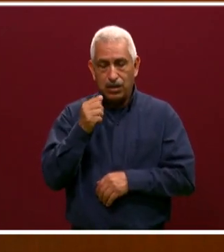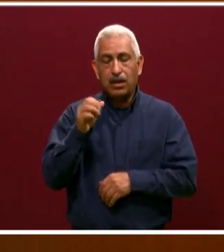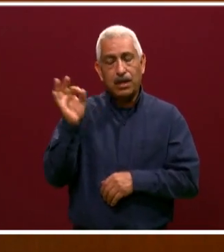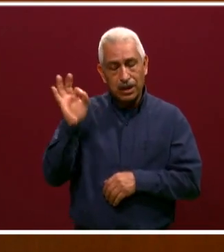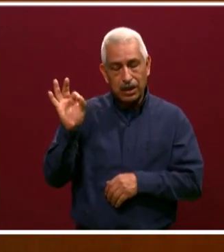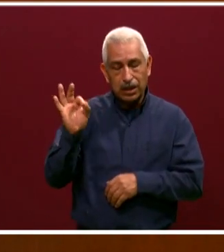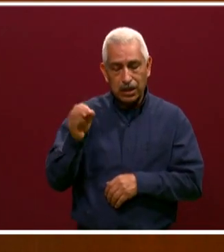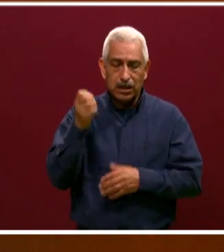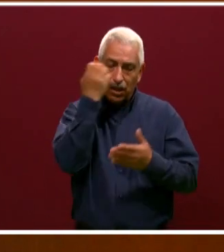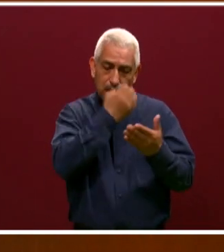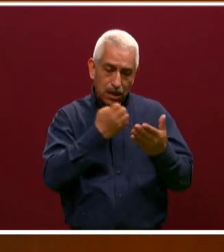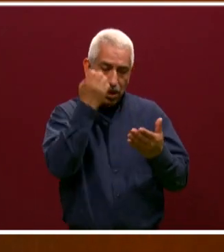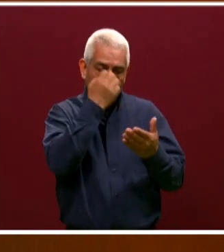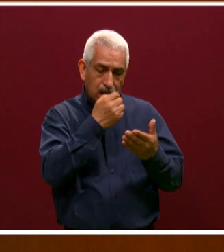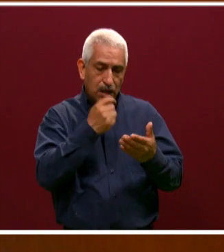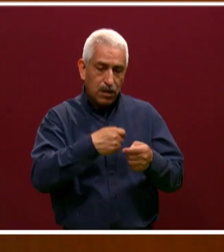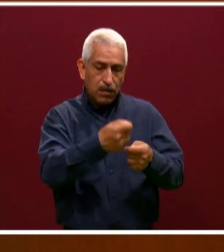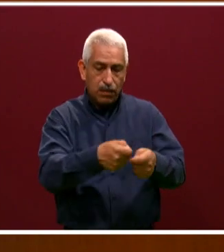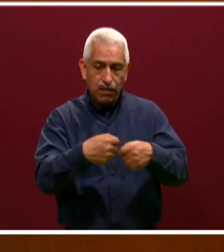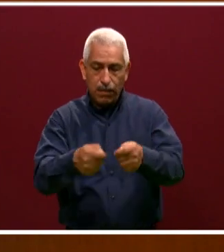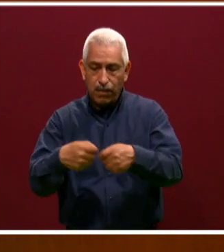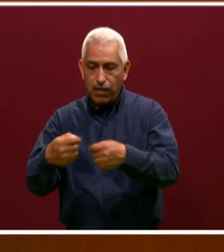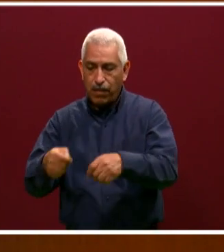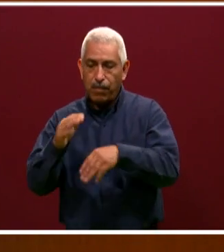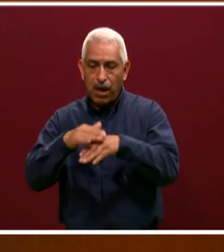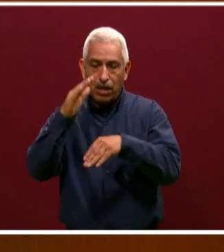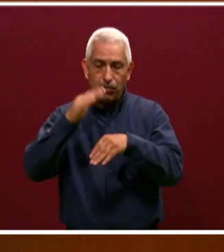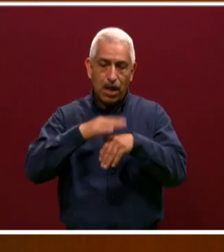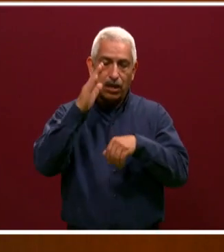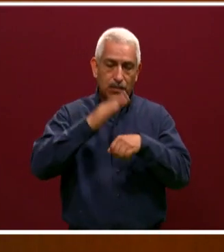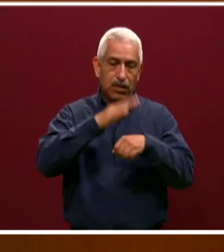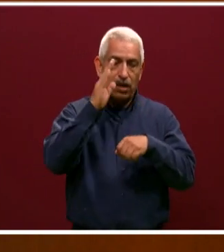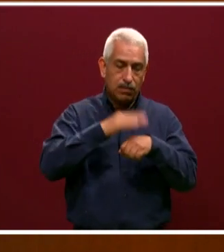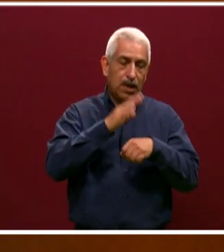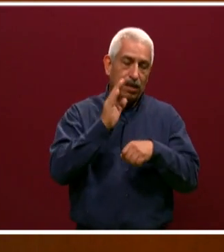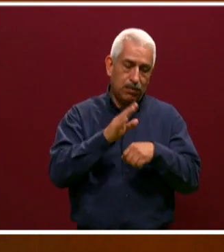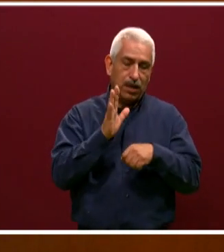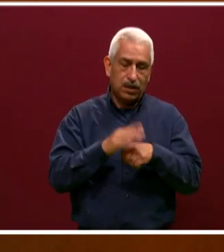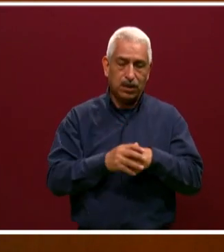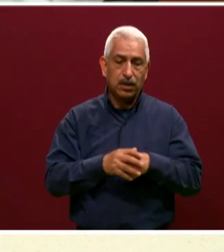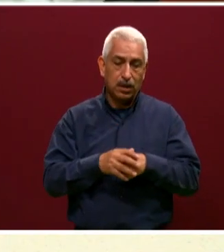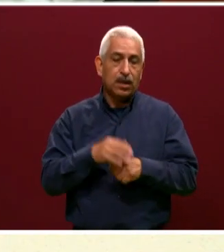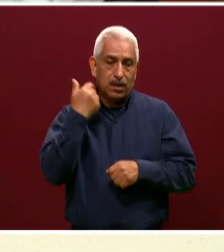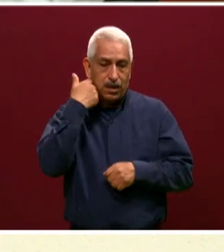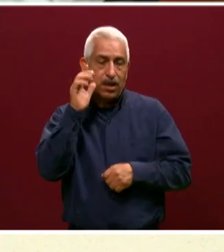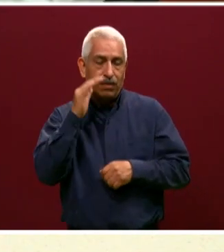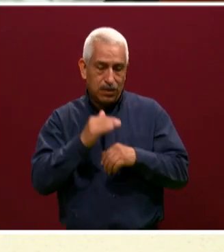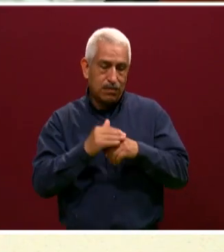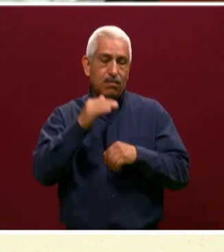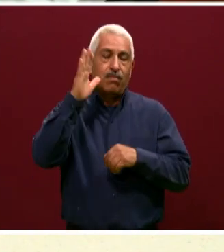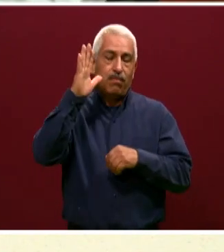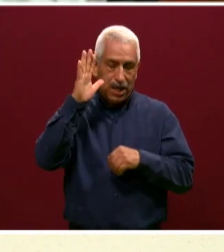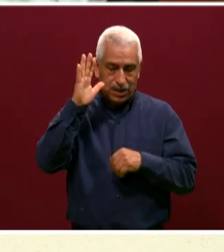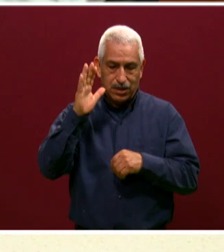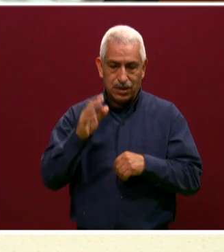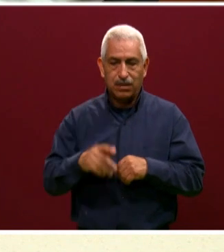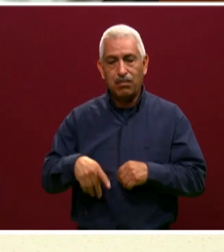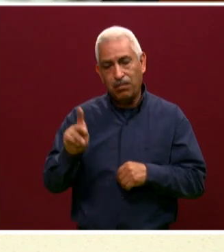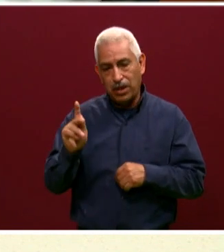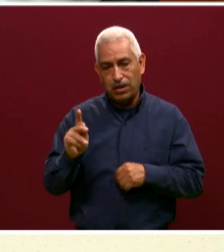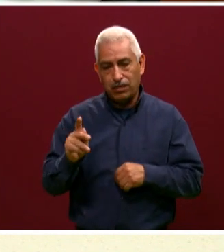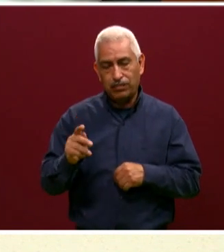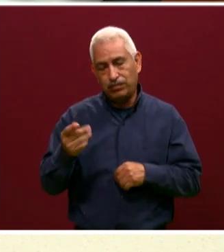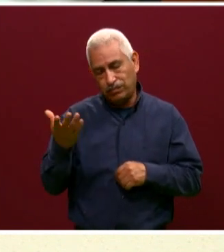autorización a las instancias correspondientes, pues, para que cada vez sean más nuestros muchachos con beca. Claro que sí. Bueno, recapitulando un poquito